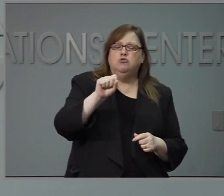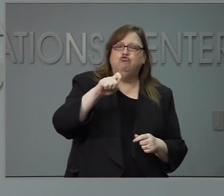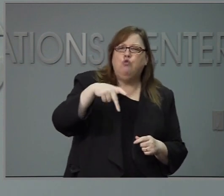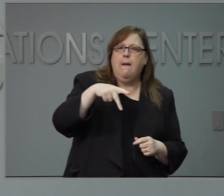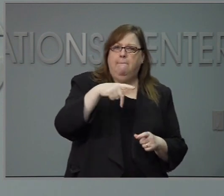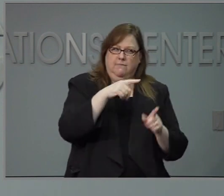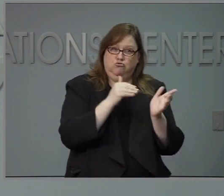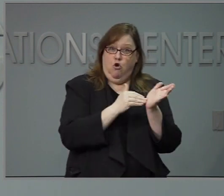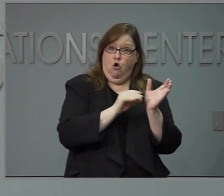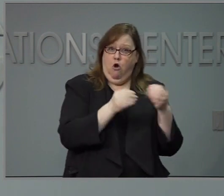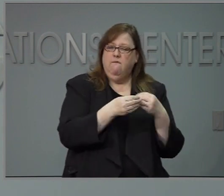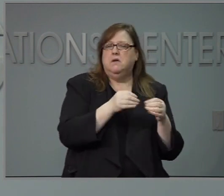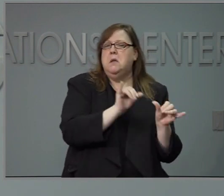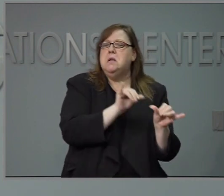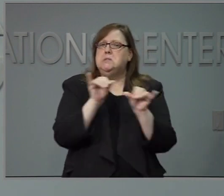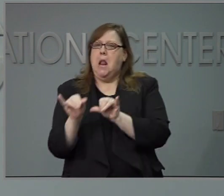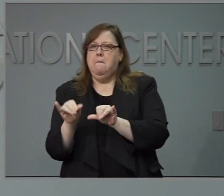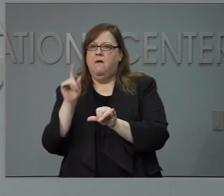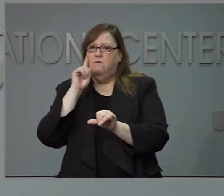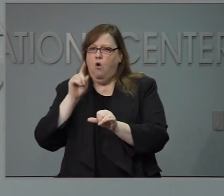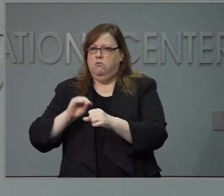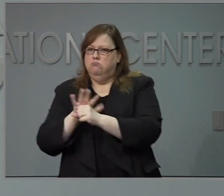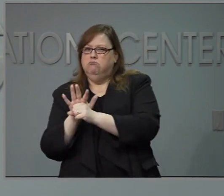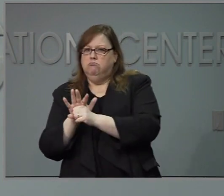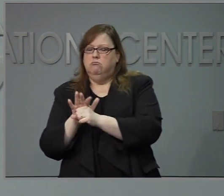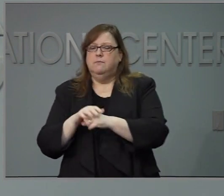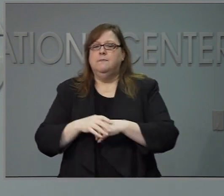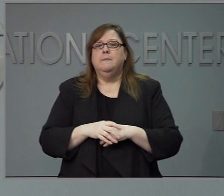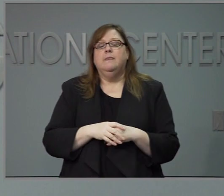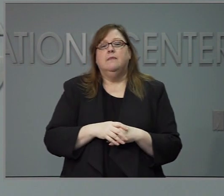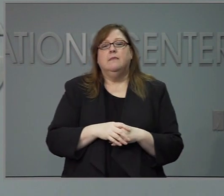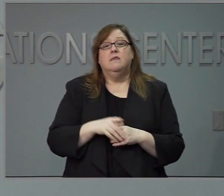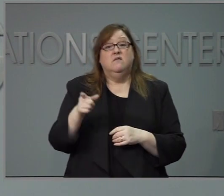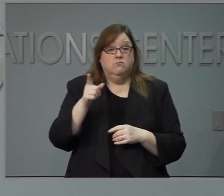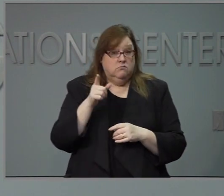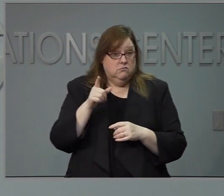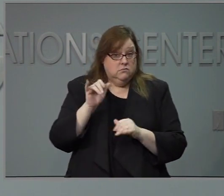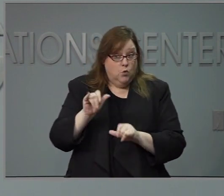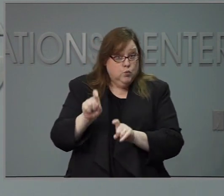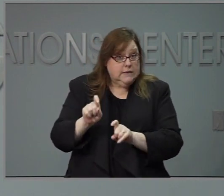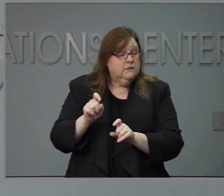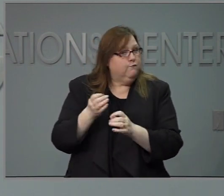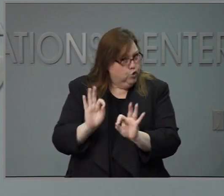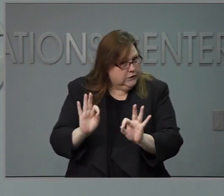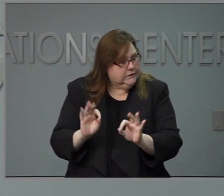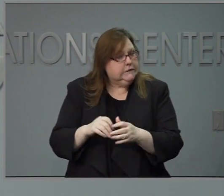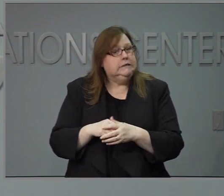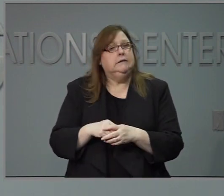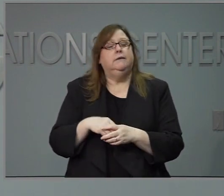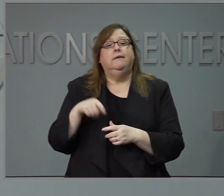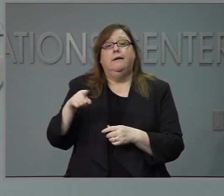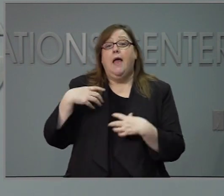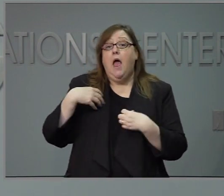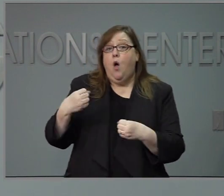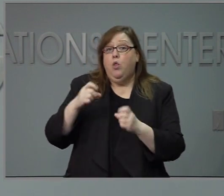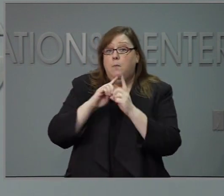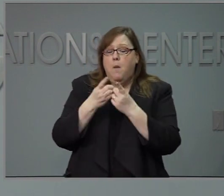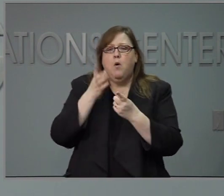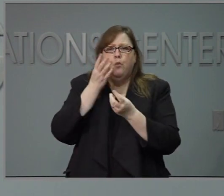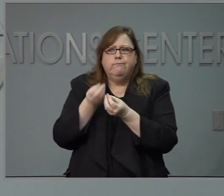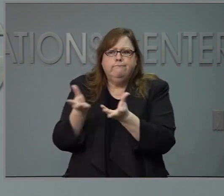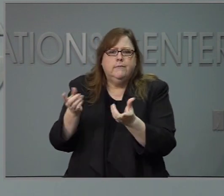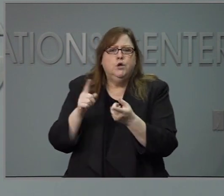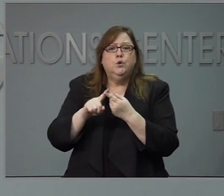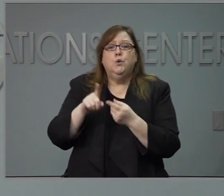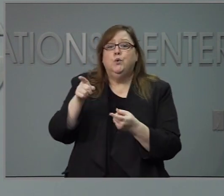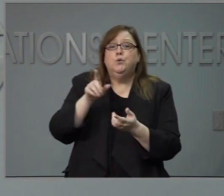serán gratis para el paciente y se ofrecerán mediante el departamento de salud local si hay brotes en escuelas en campamentos